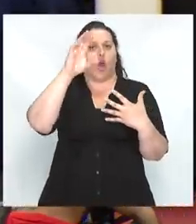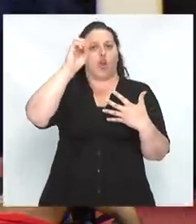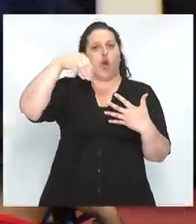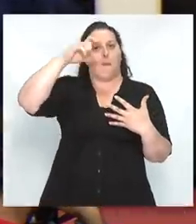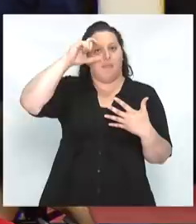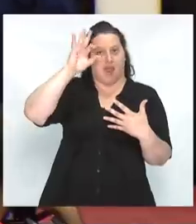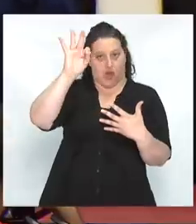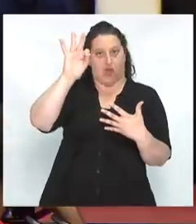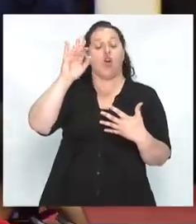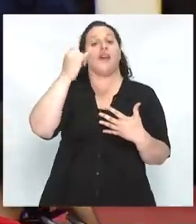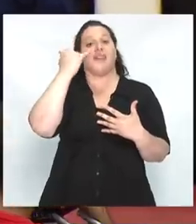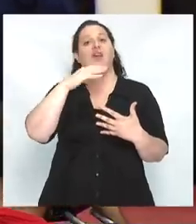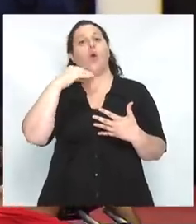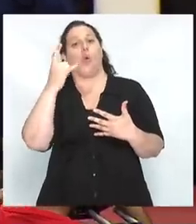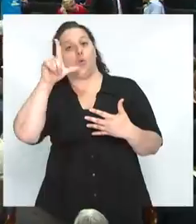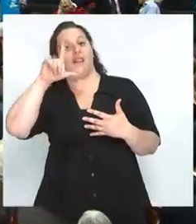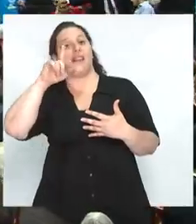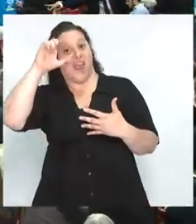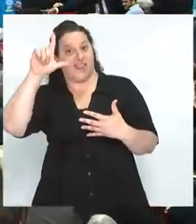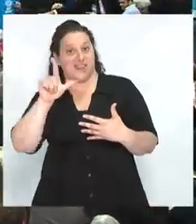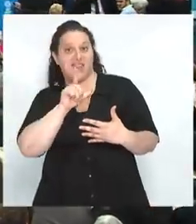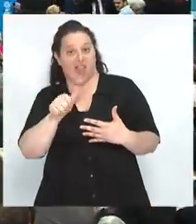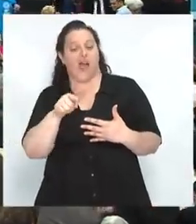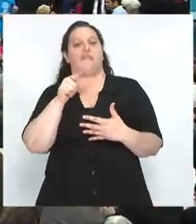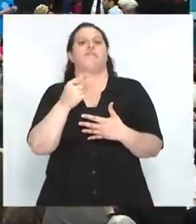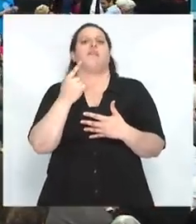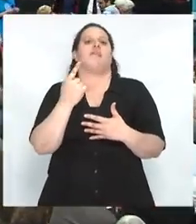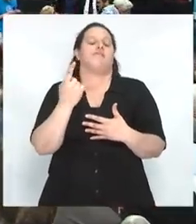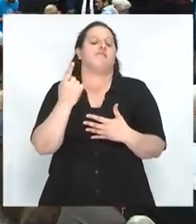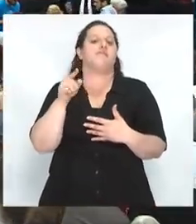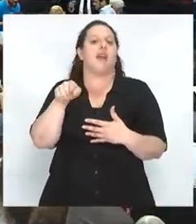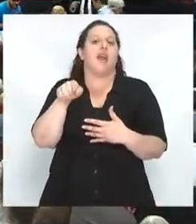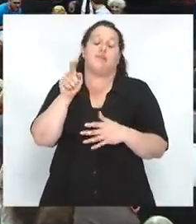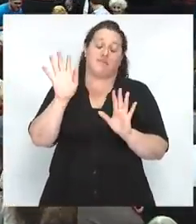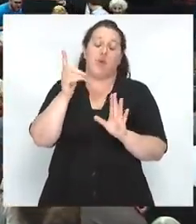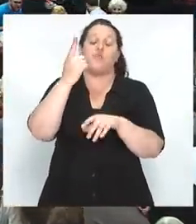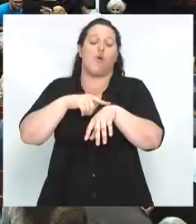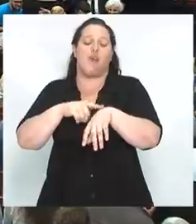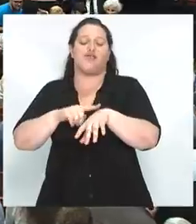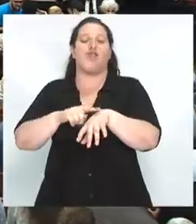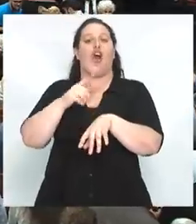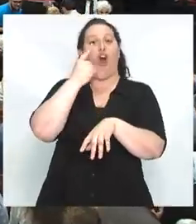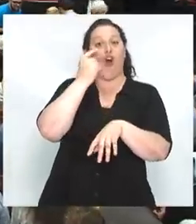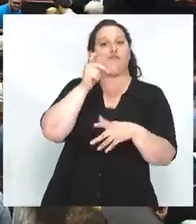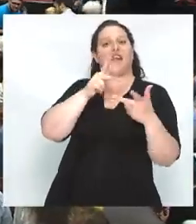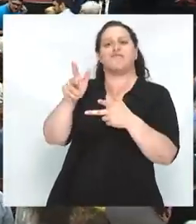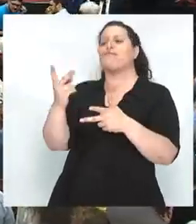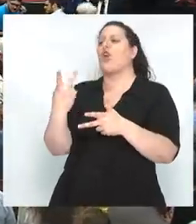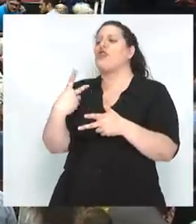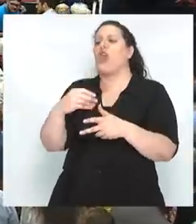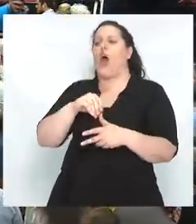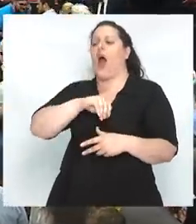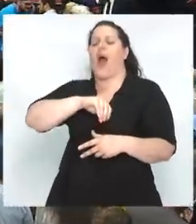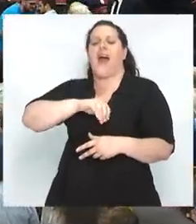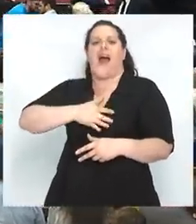Julieta, Romeo era un poco tonto, ¿no? En un momento cuando Romeo le dice, nuestro amor es imposible